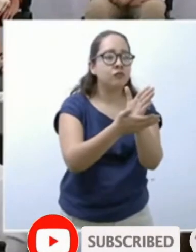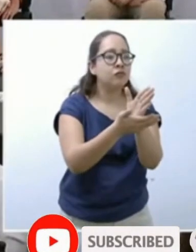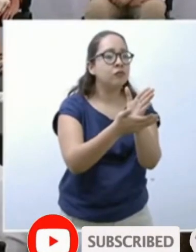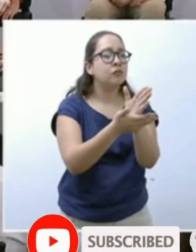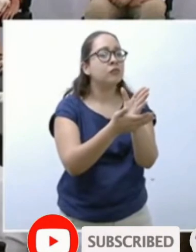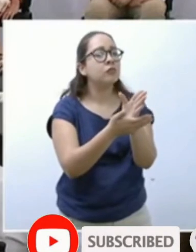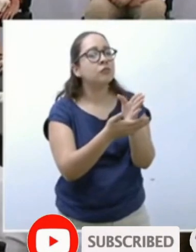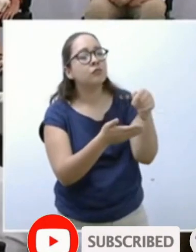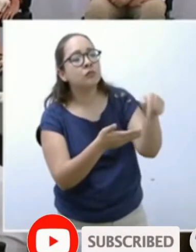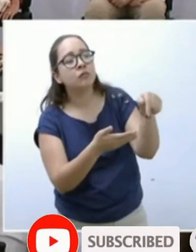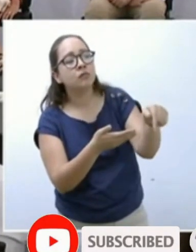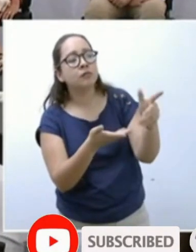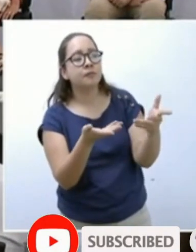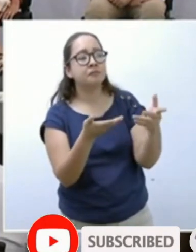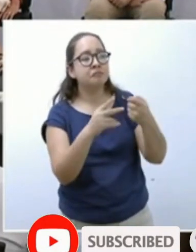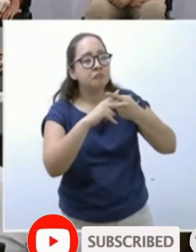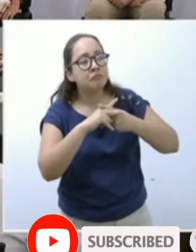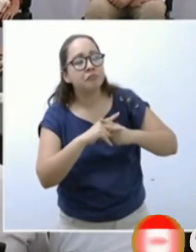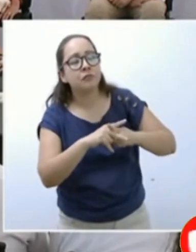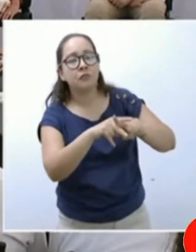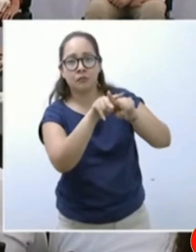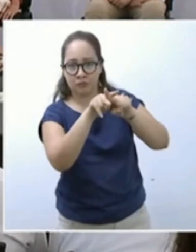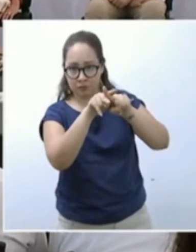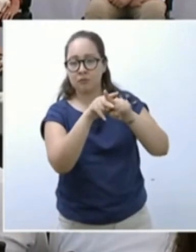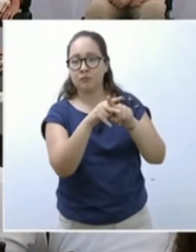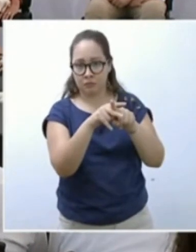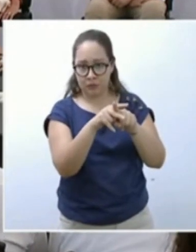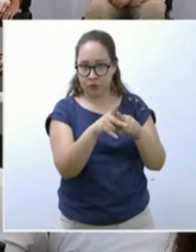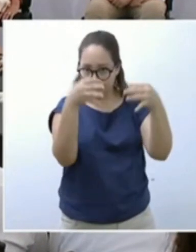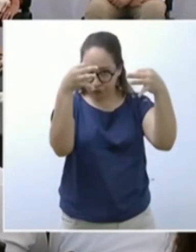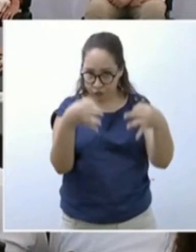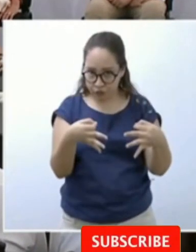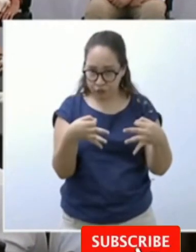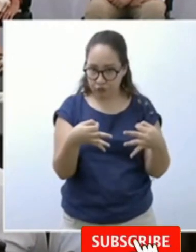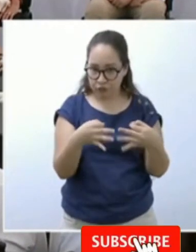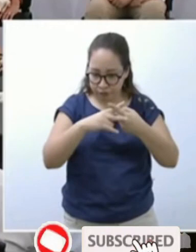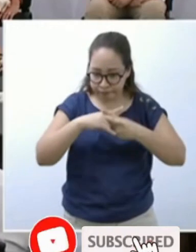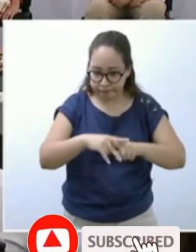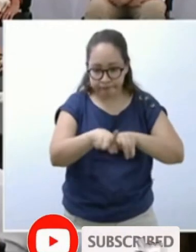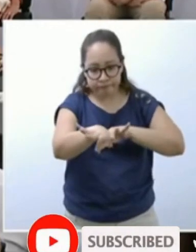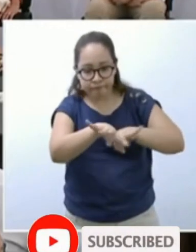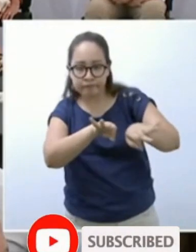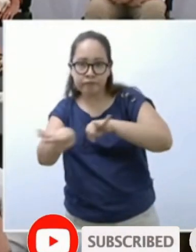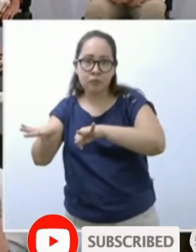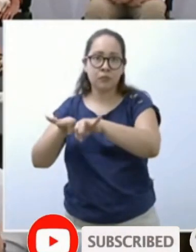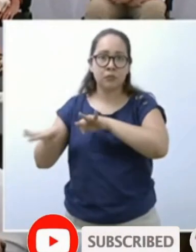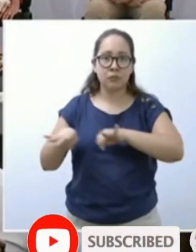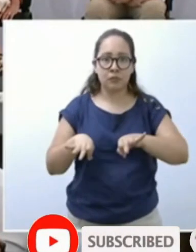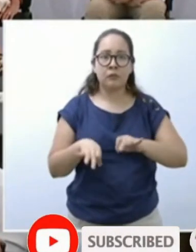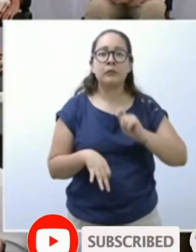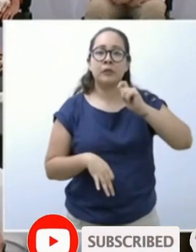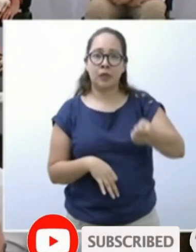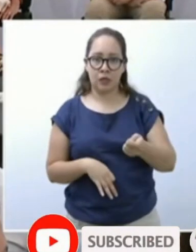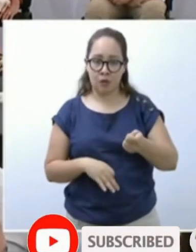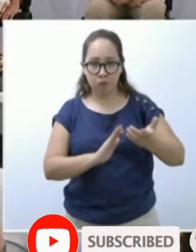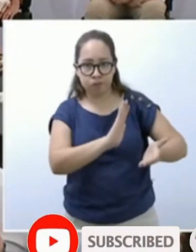iniciando o dando el banderazo para el inicio de la construcción